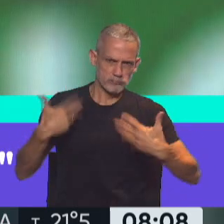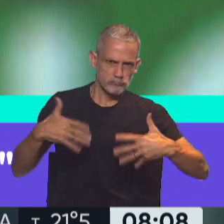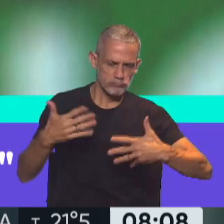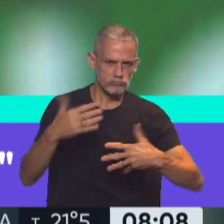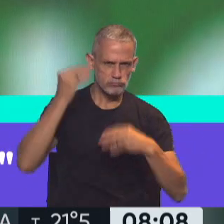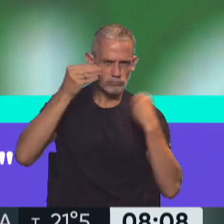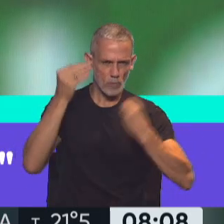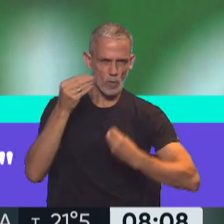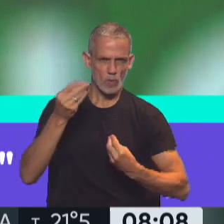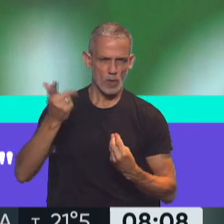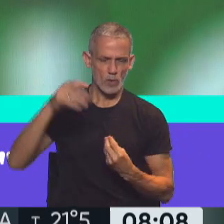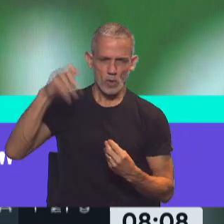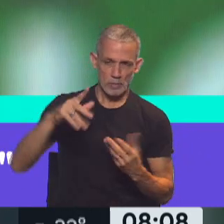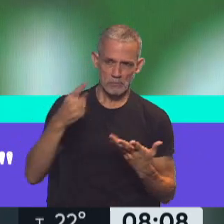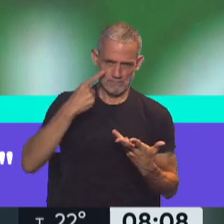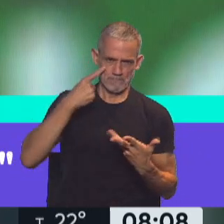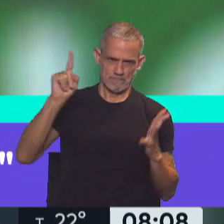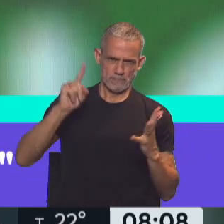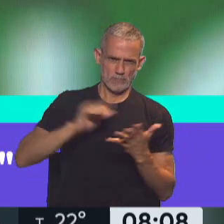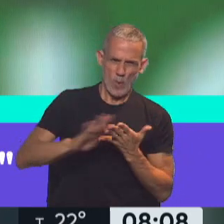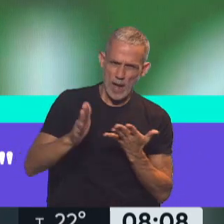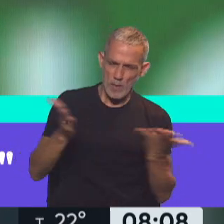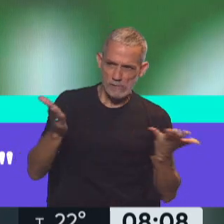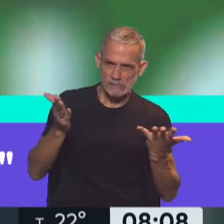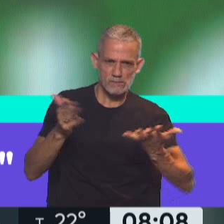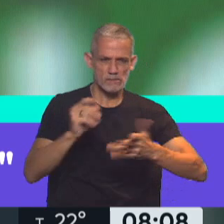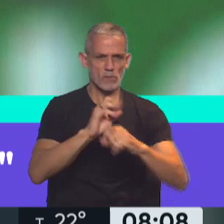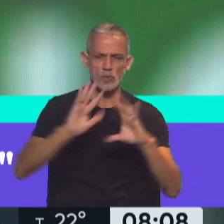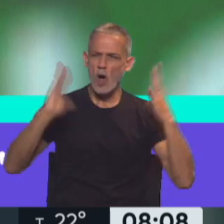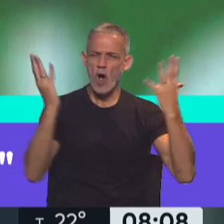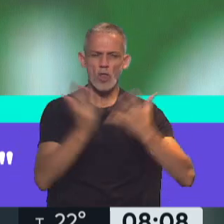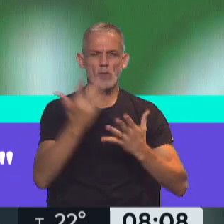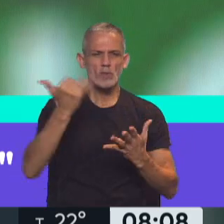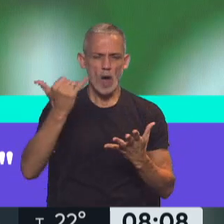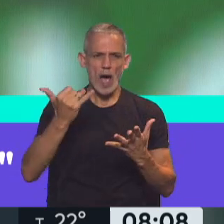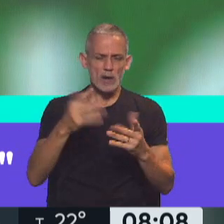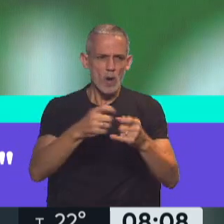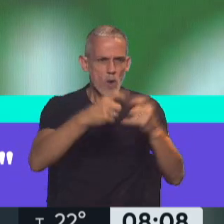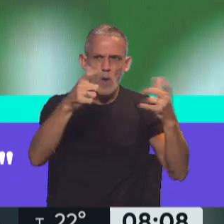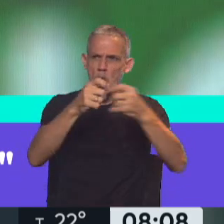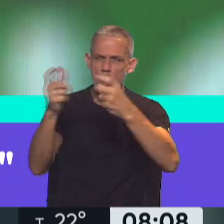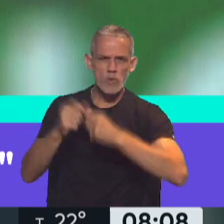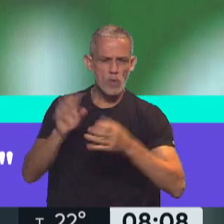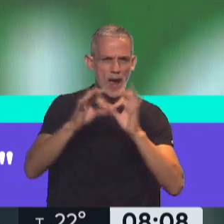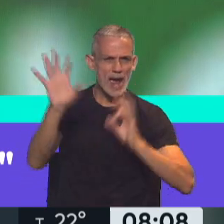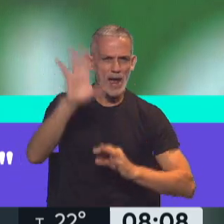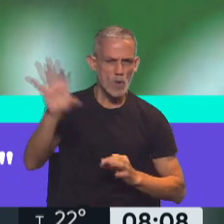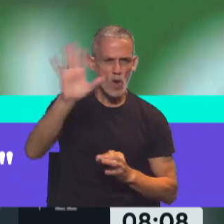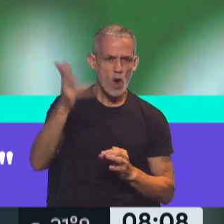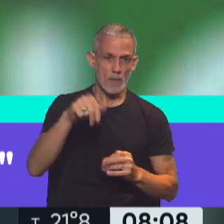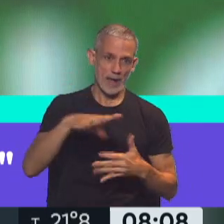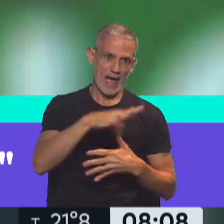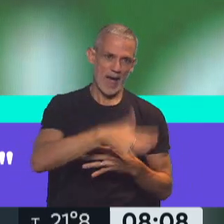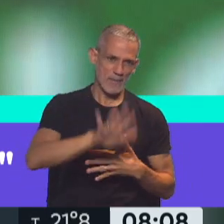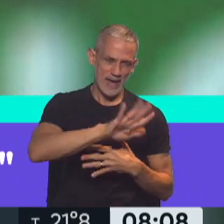mundial porque, como parece algo desconocido, en un momento donde en el mundo hay un incremento de casos en Europa y en esta parte del